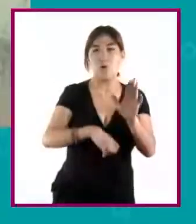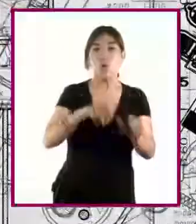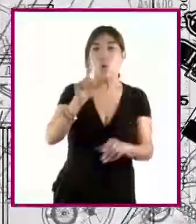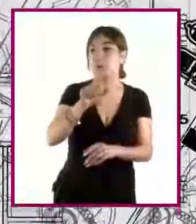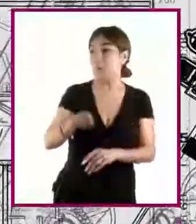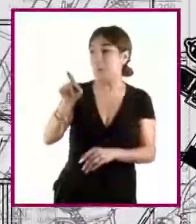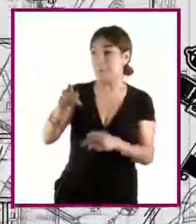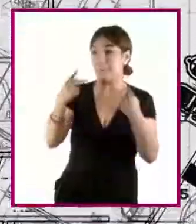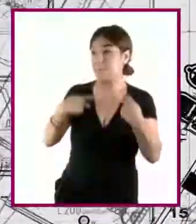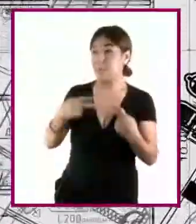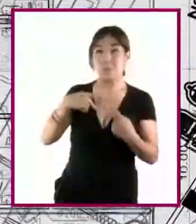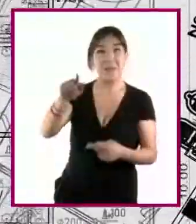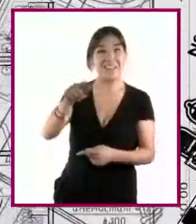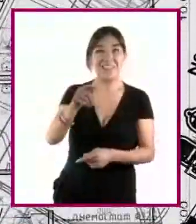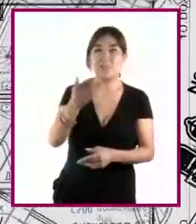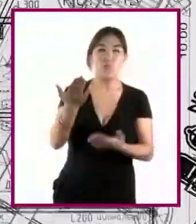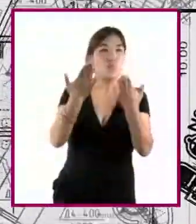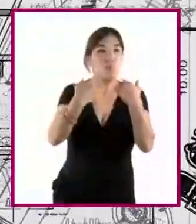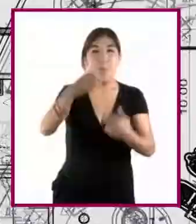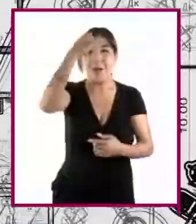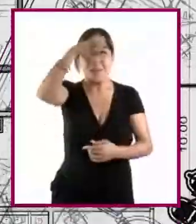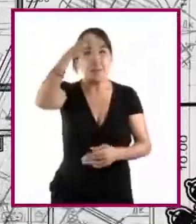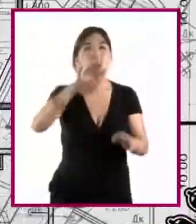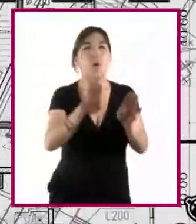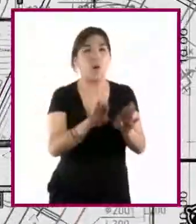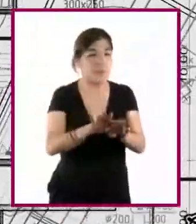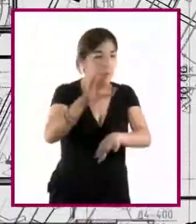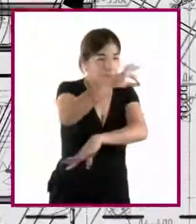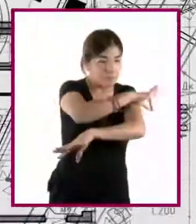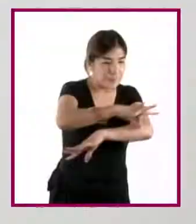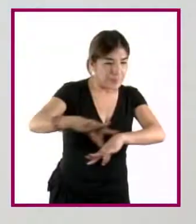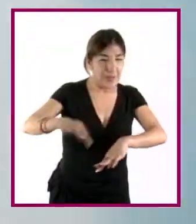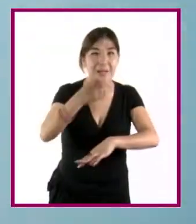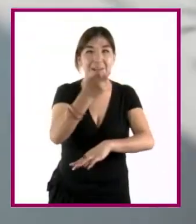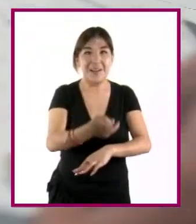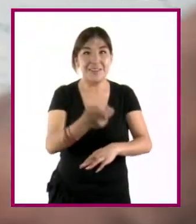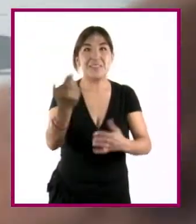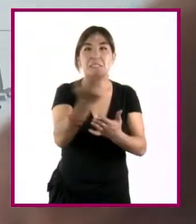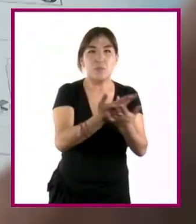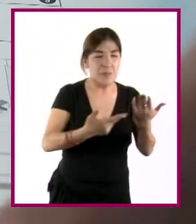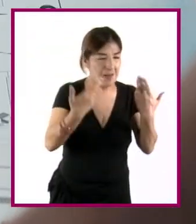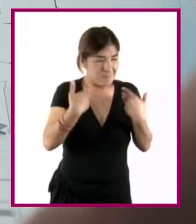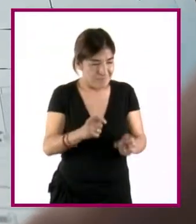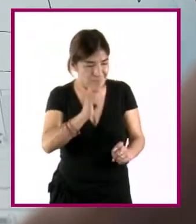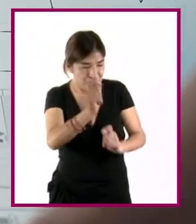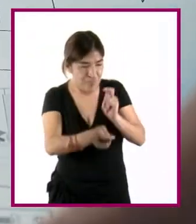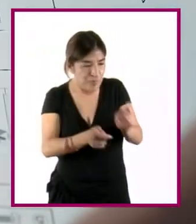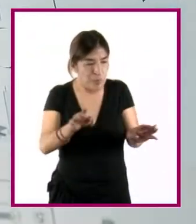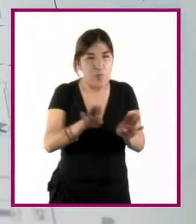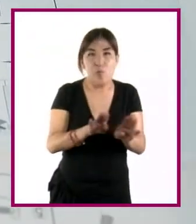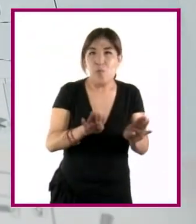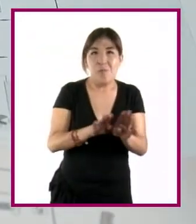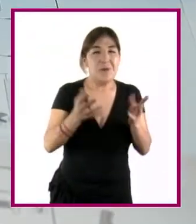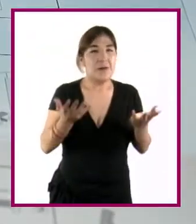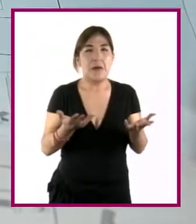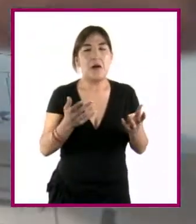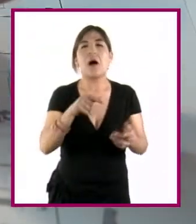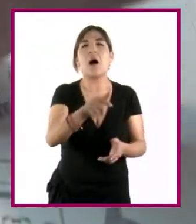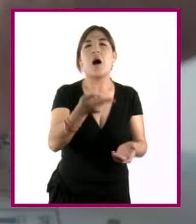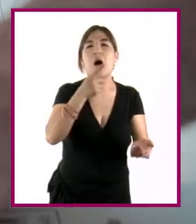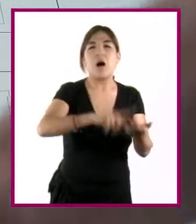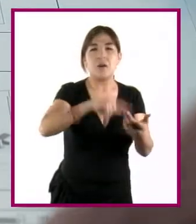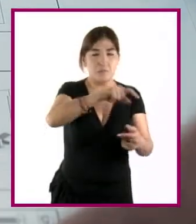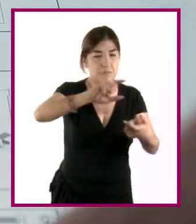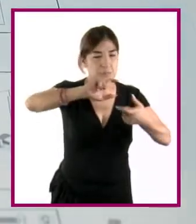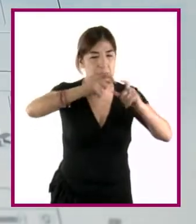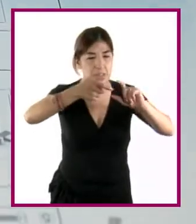representación se encuentra con algunas dificultades, sobre todo en la representación gráfica, de algunos símbolos que tienen que